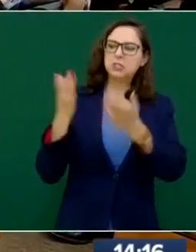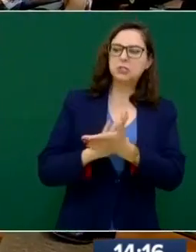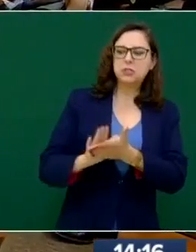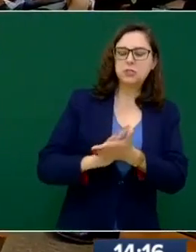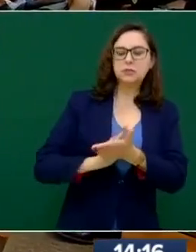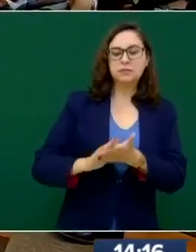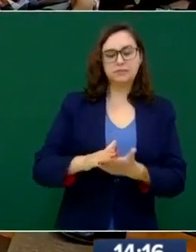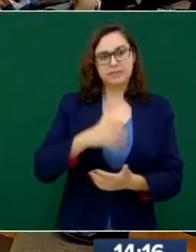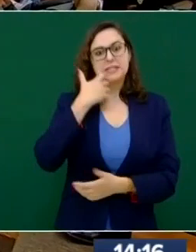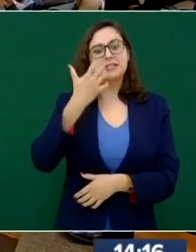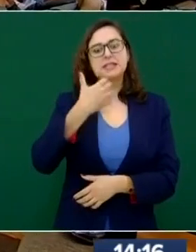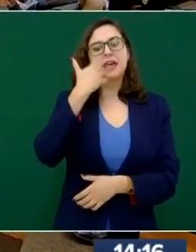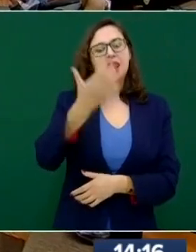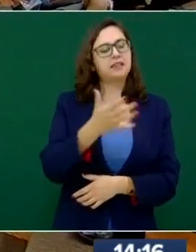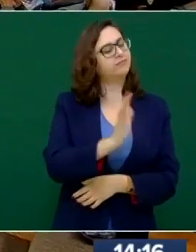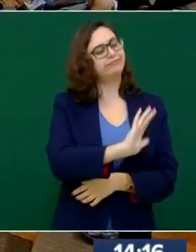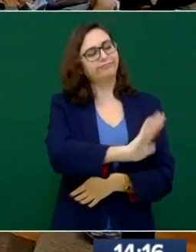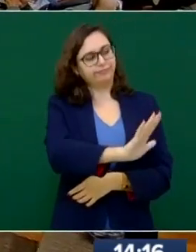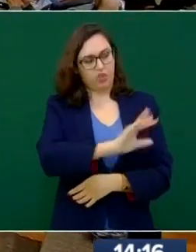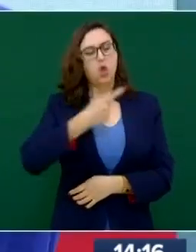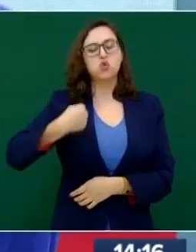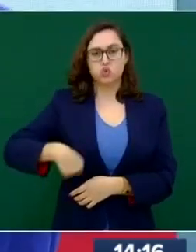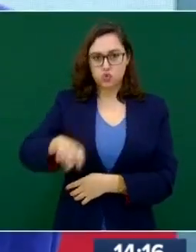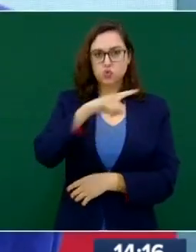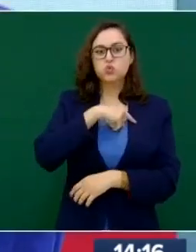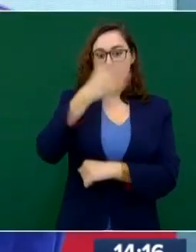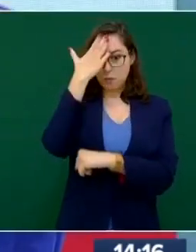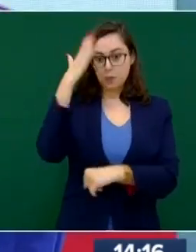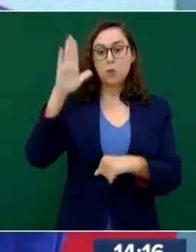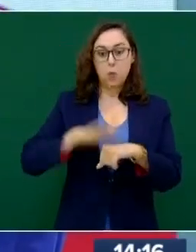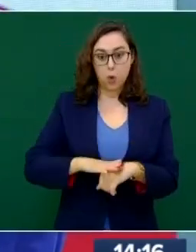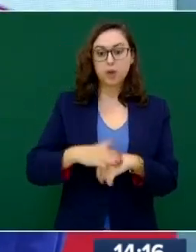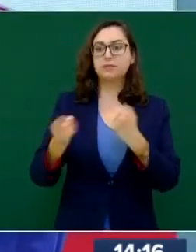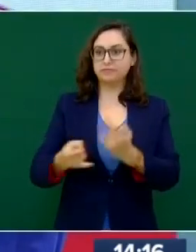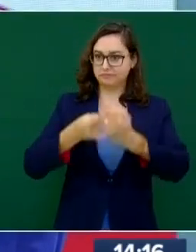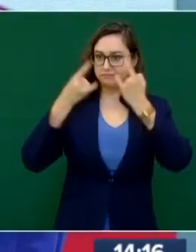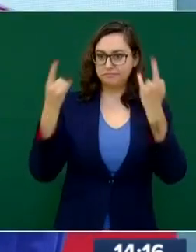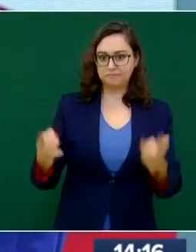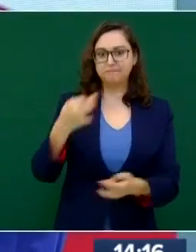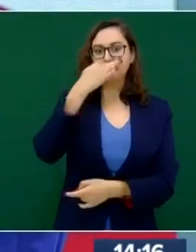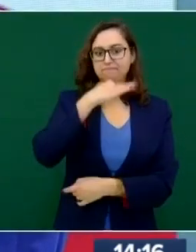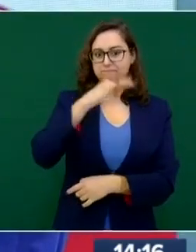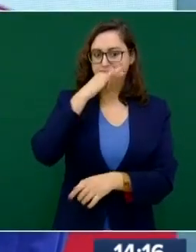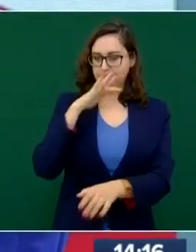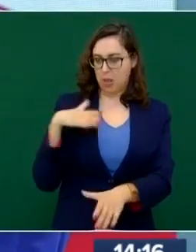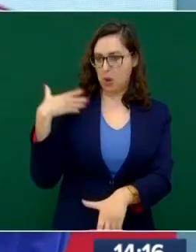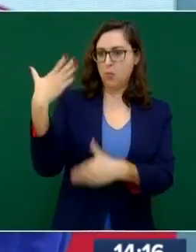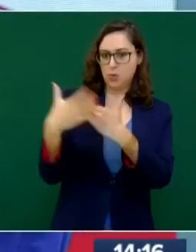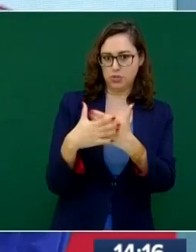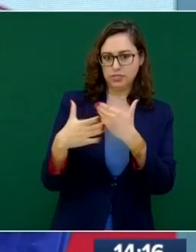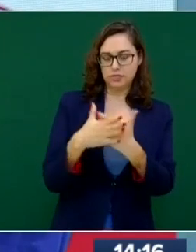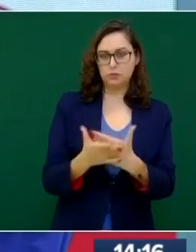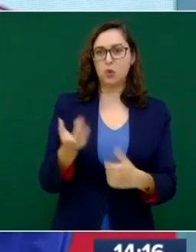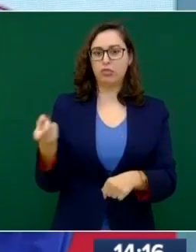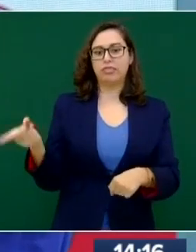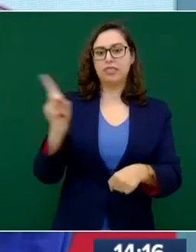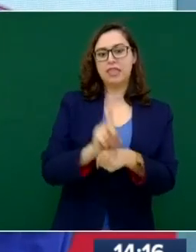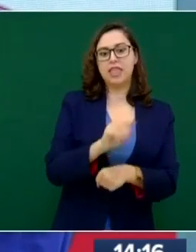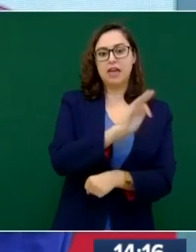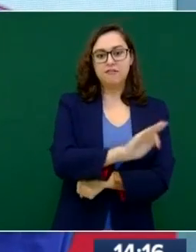la Revolución Mexicana